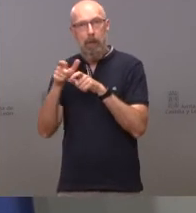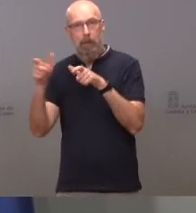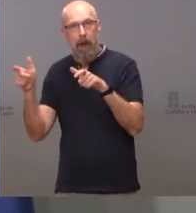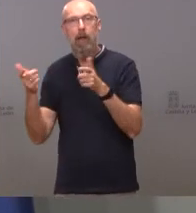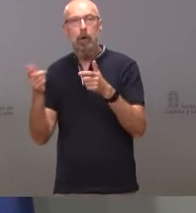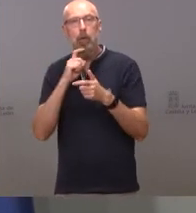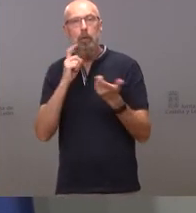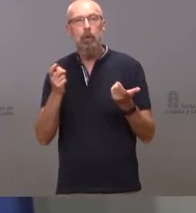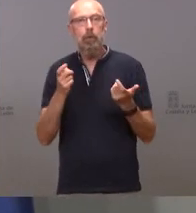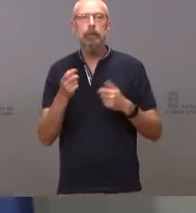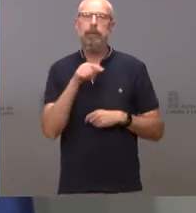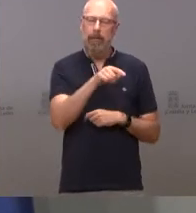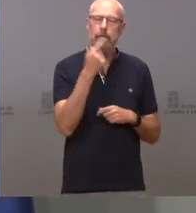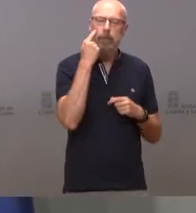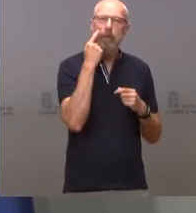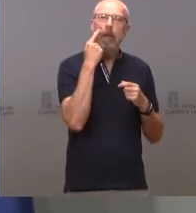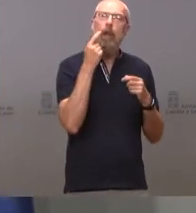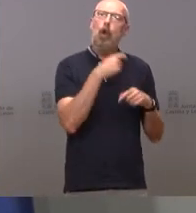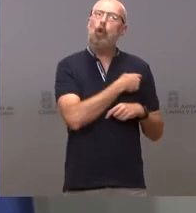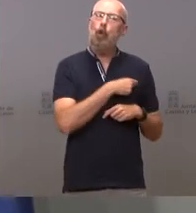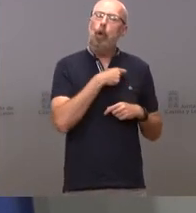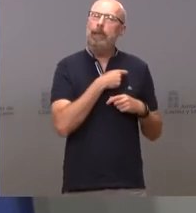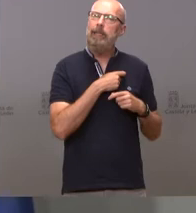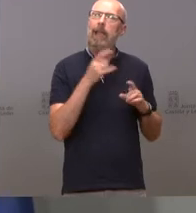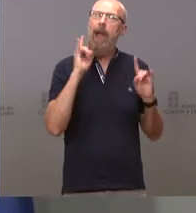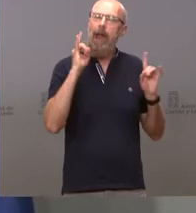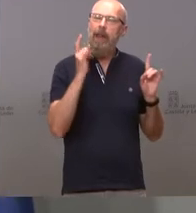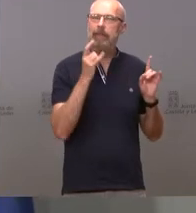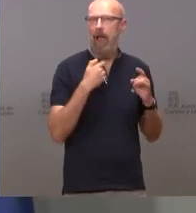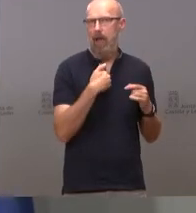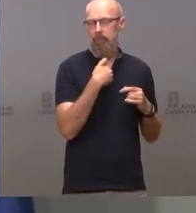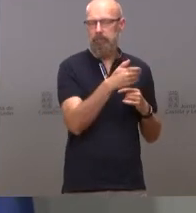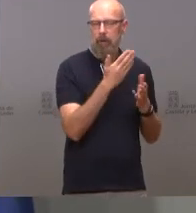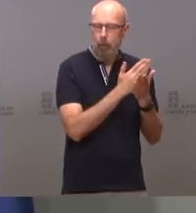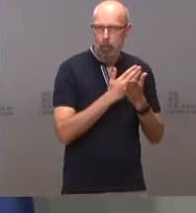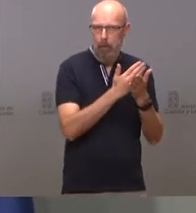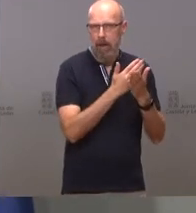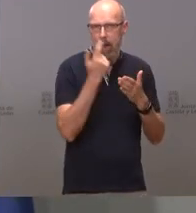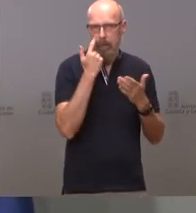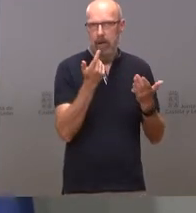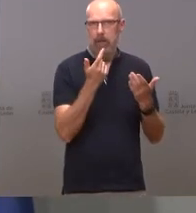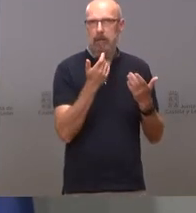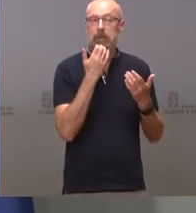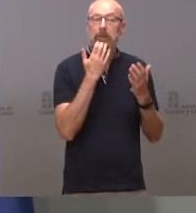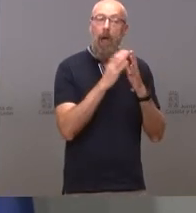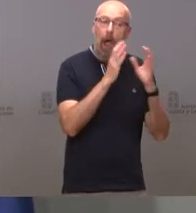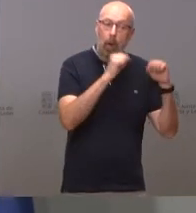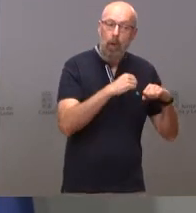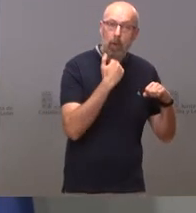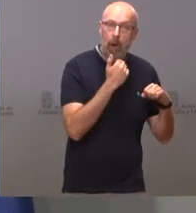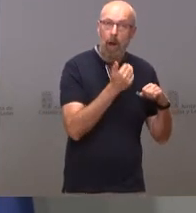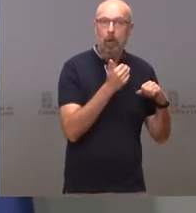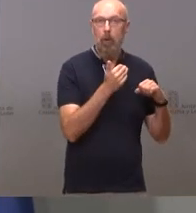de alertas que lo va a estudiar en las próximas horas y será fruto de un acuerdo del